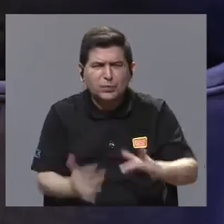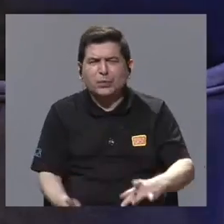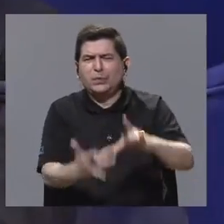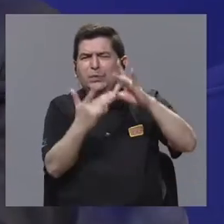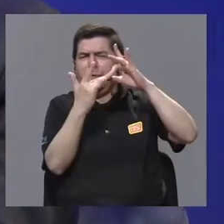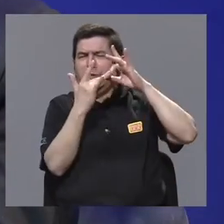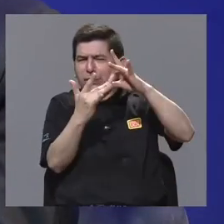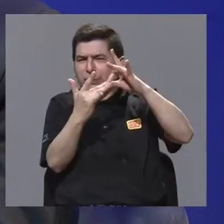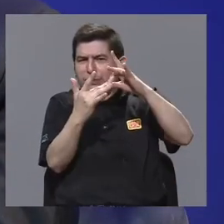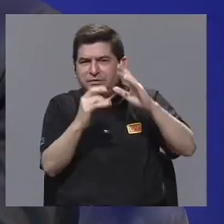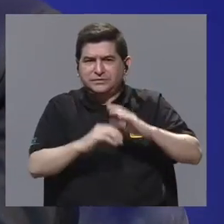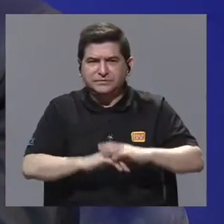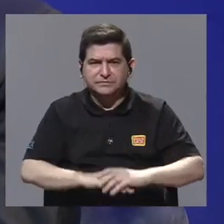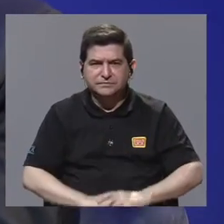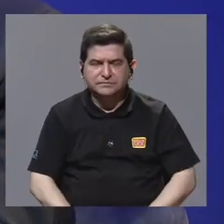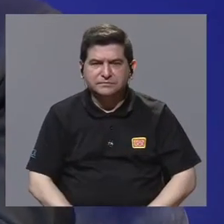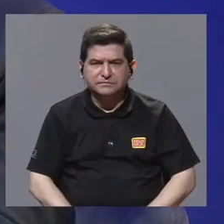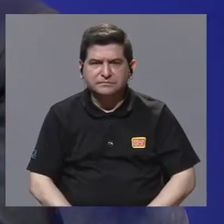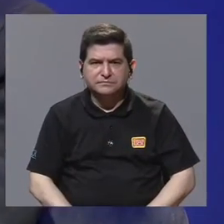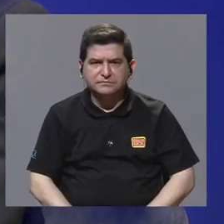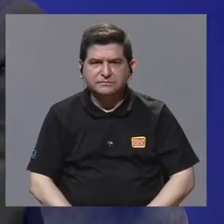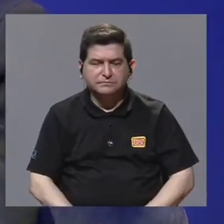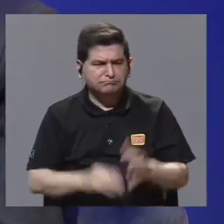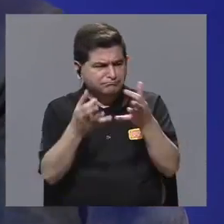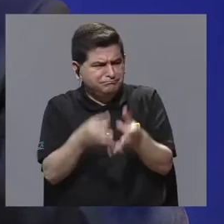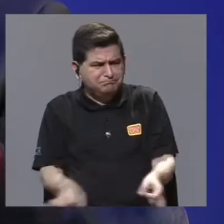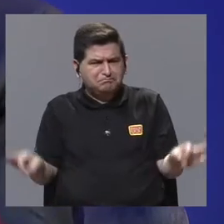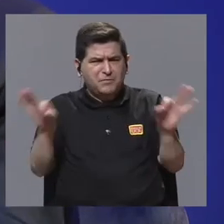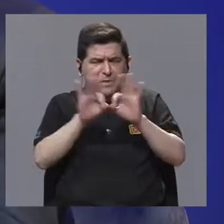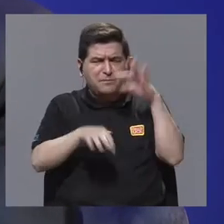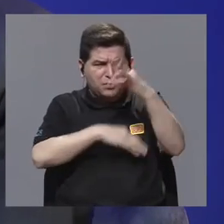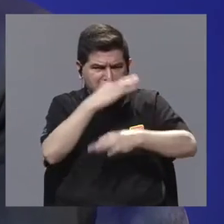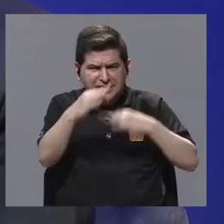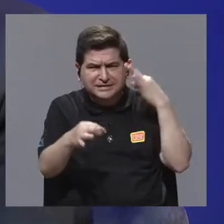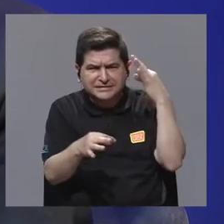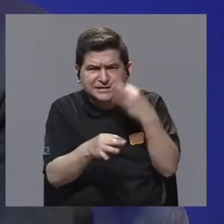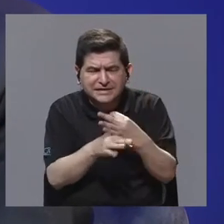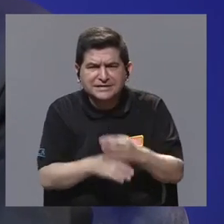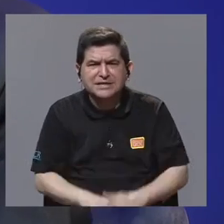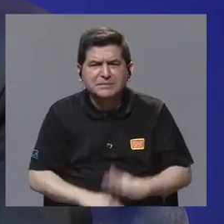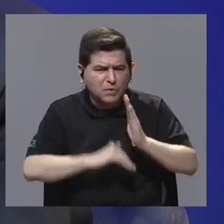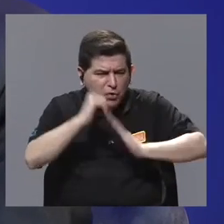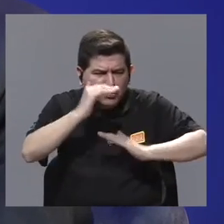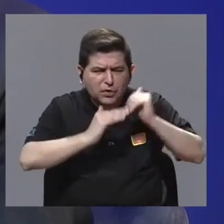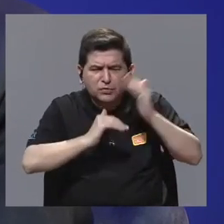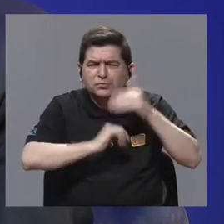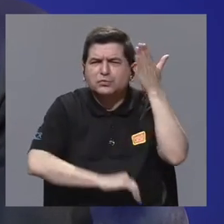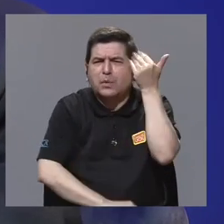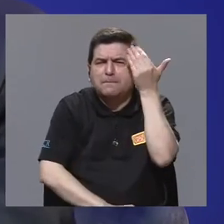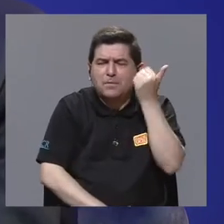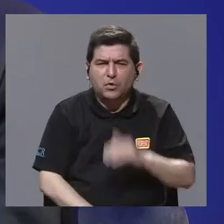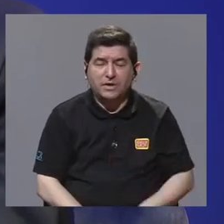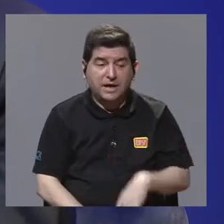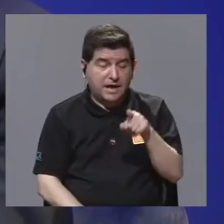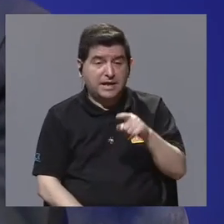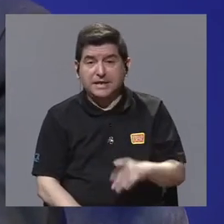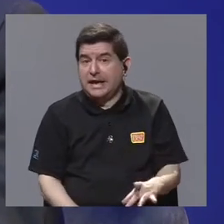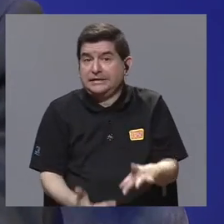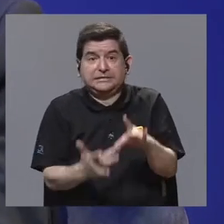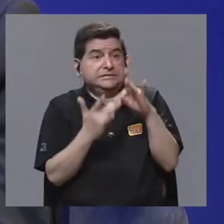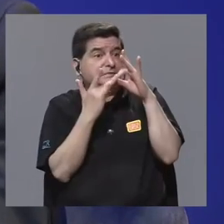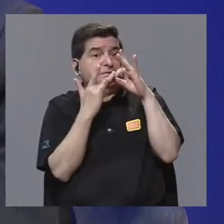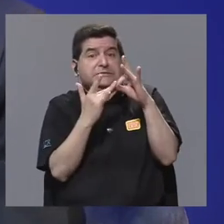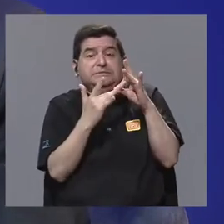particulares. ¿Por qué es importante ese tipo de construcción que es única